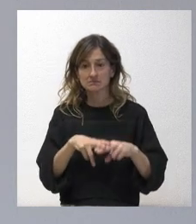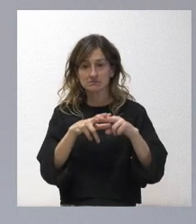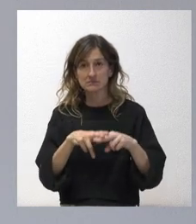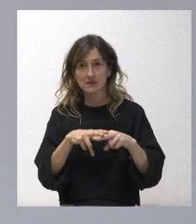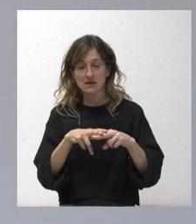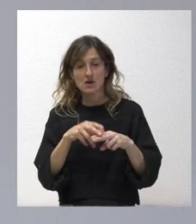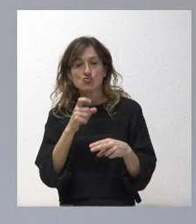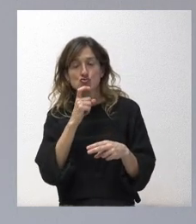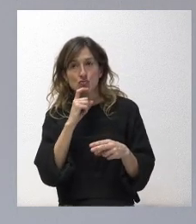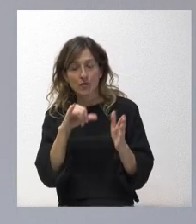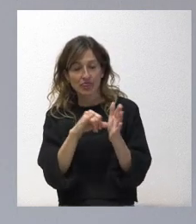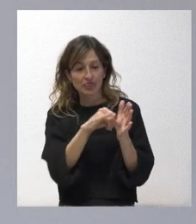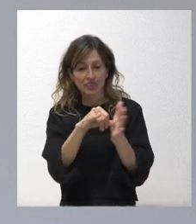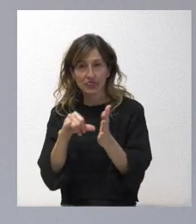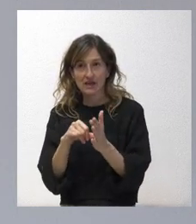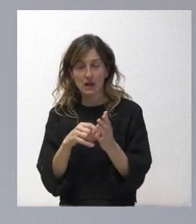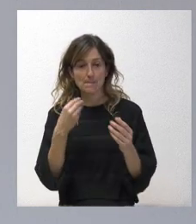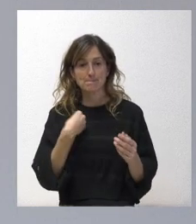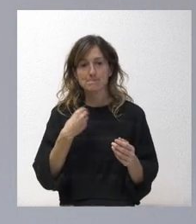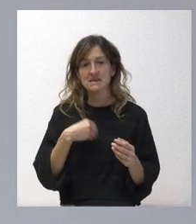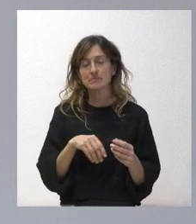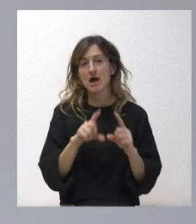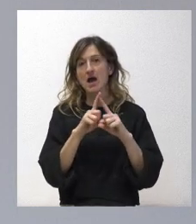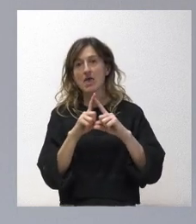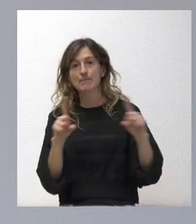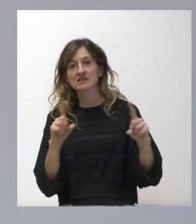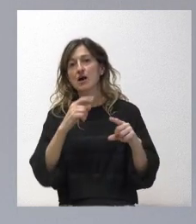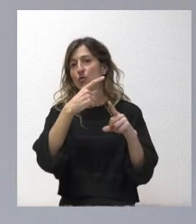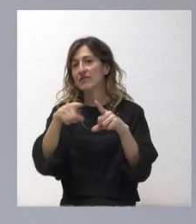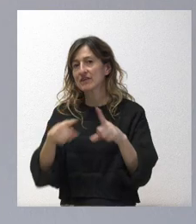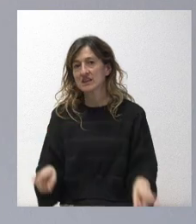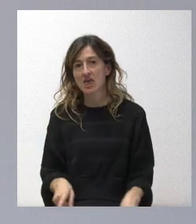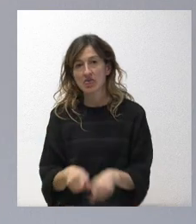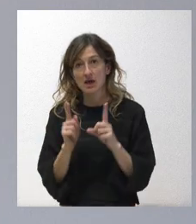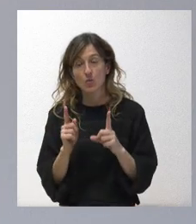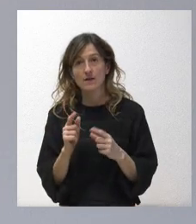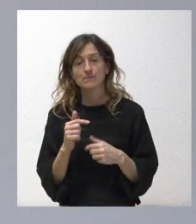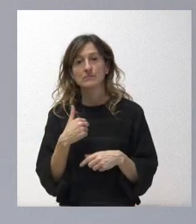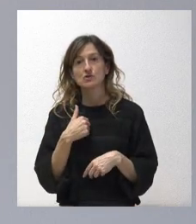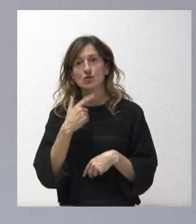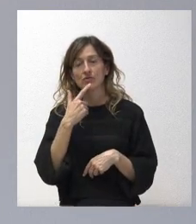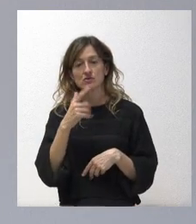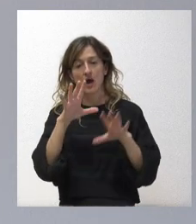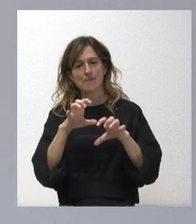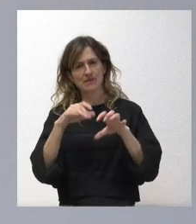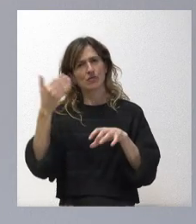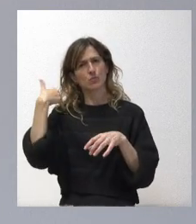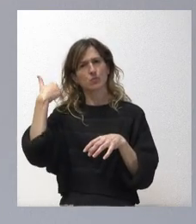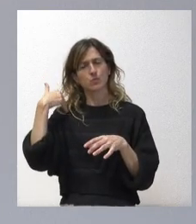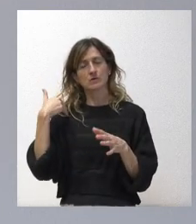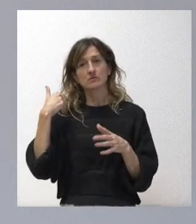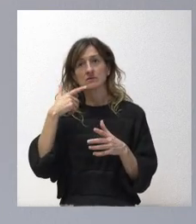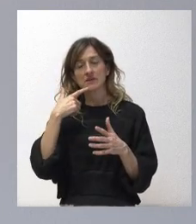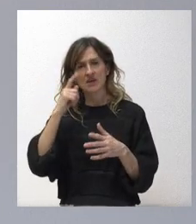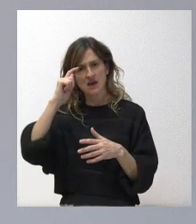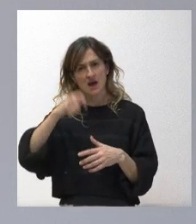instalaciones cercanas, sean de la misma o sean de distinta empresa. Por lo tanto, yo creo que eso ya lo hemos aprendido desde hace mucho tiempo con sentencias